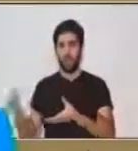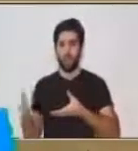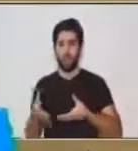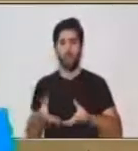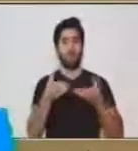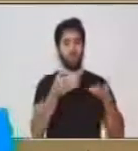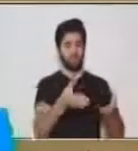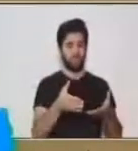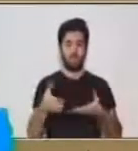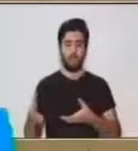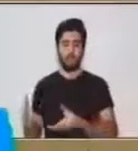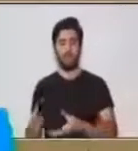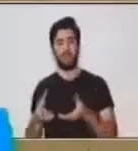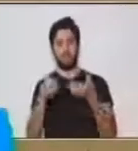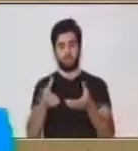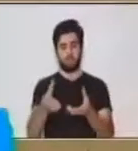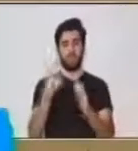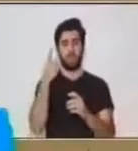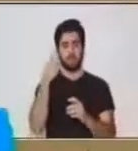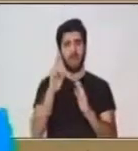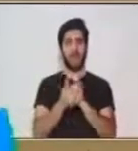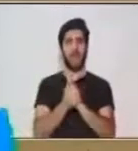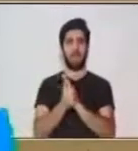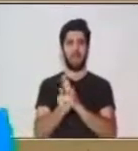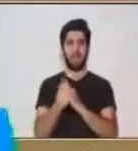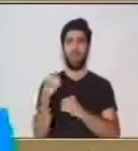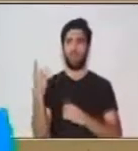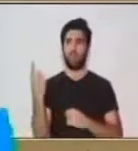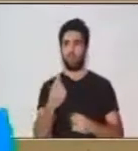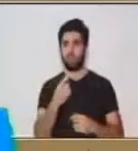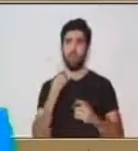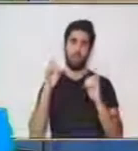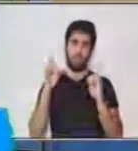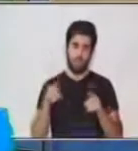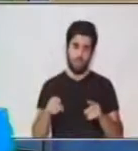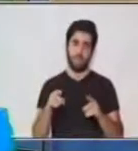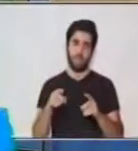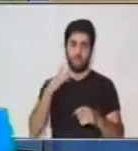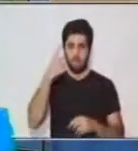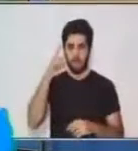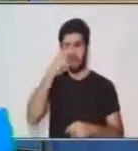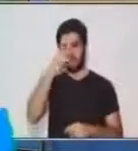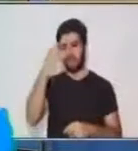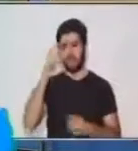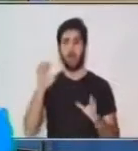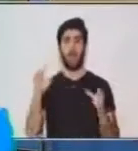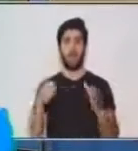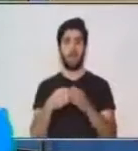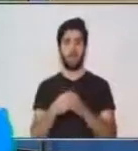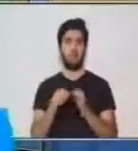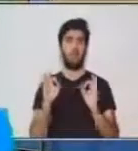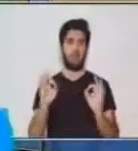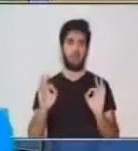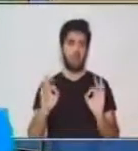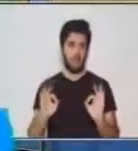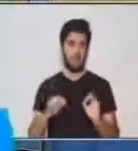juntos, todos con nuestras habilidades y capacidades, hacemos que el trabajo en equipo sea excelente.